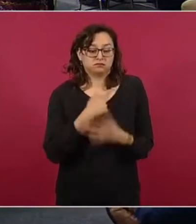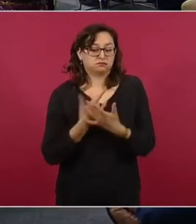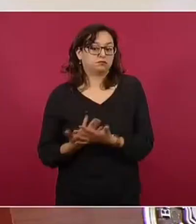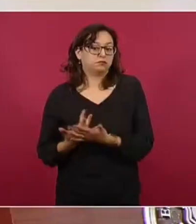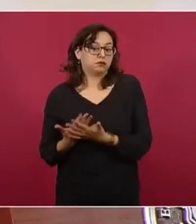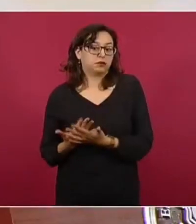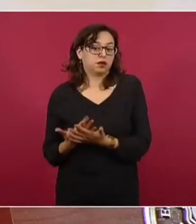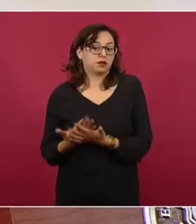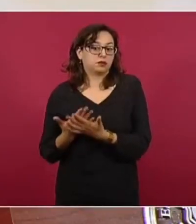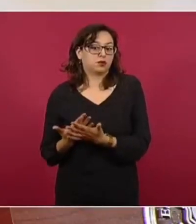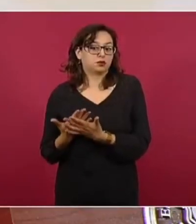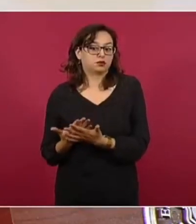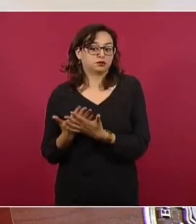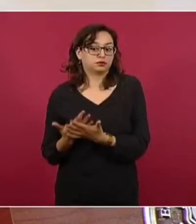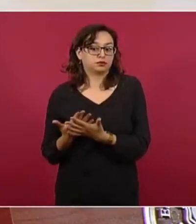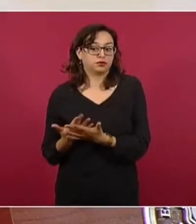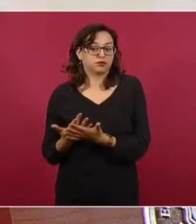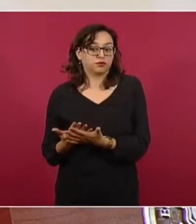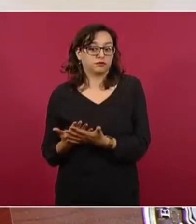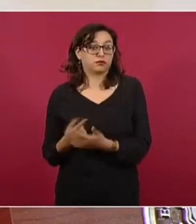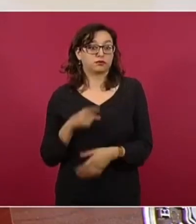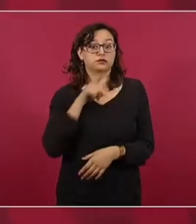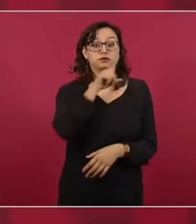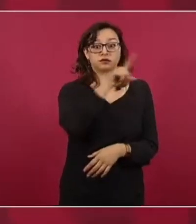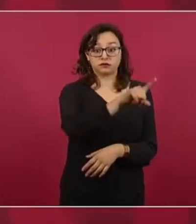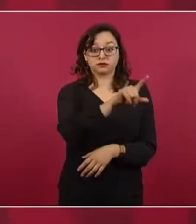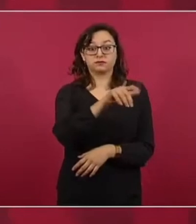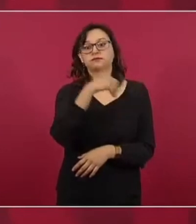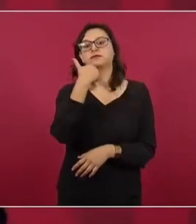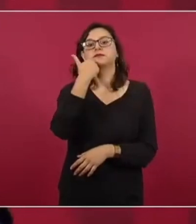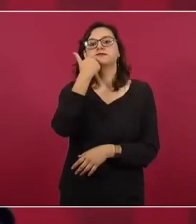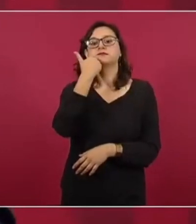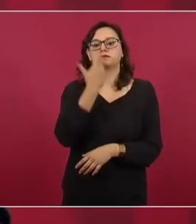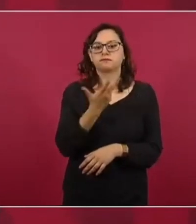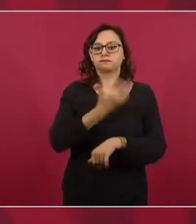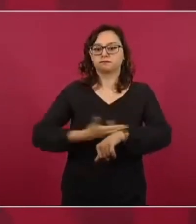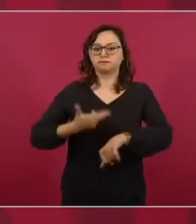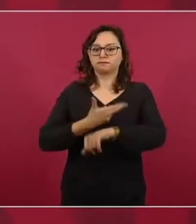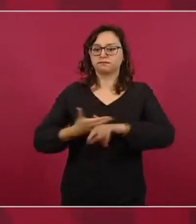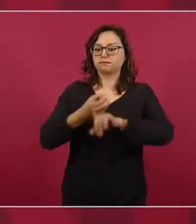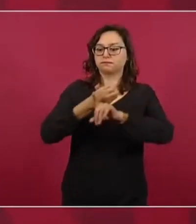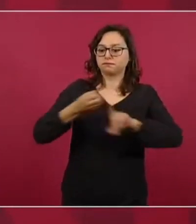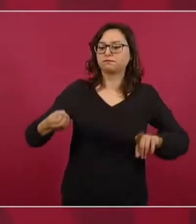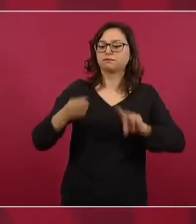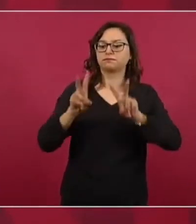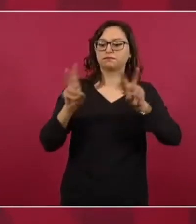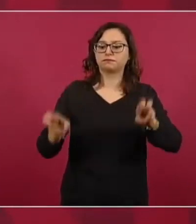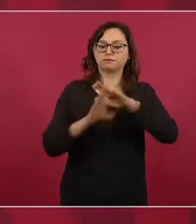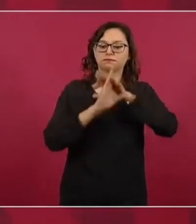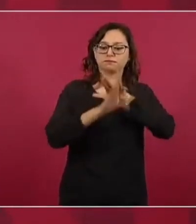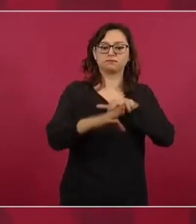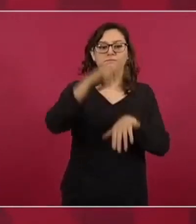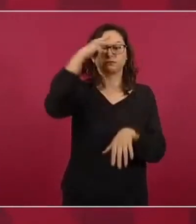lo de su reforma para legalizar a los migrantes mexicanos y